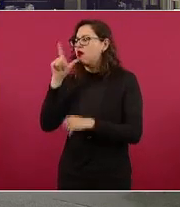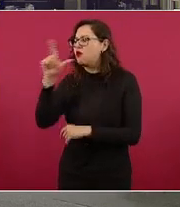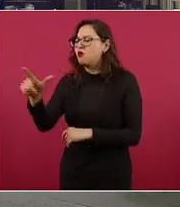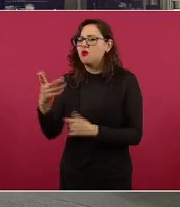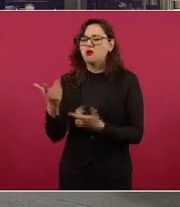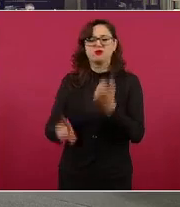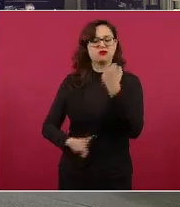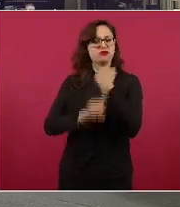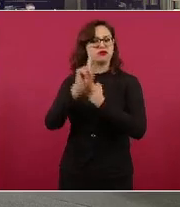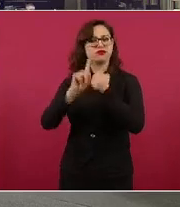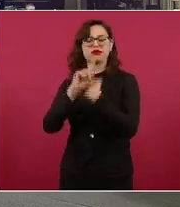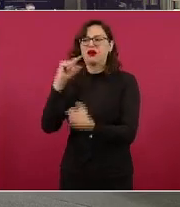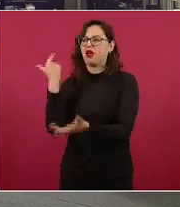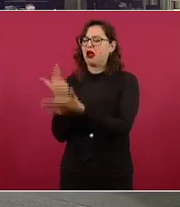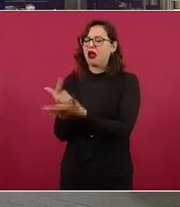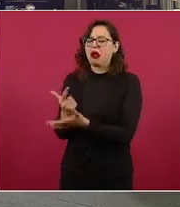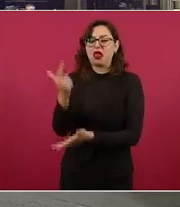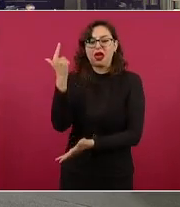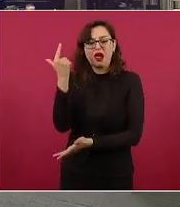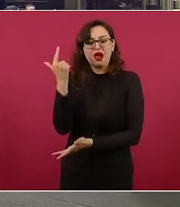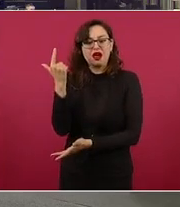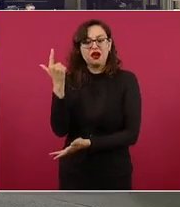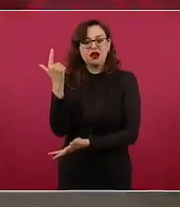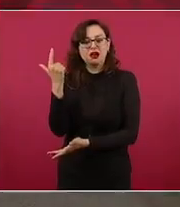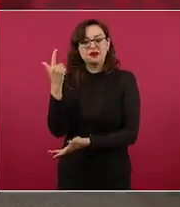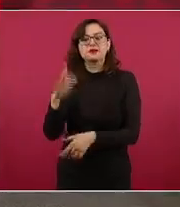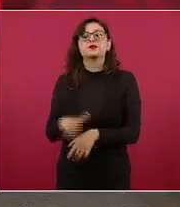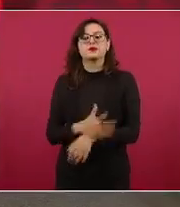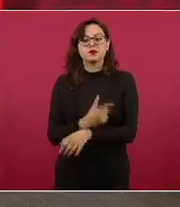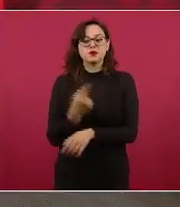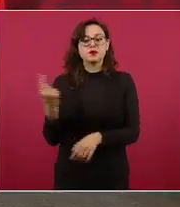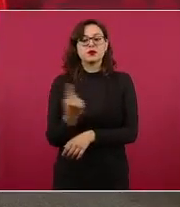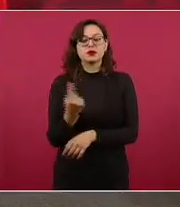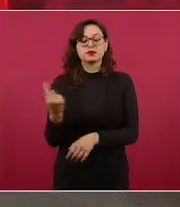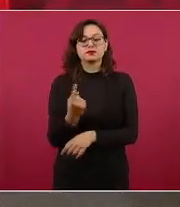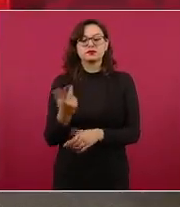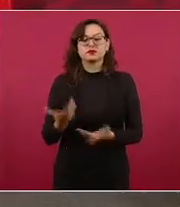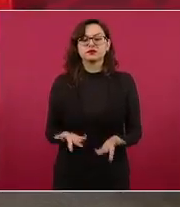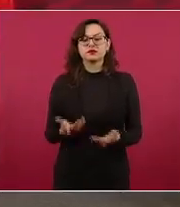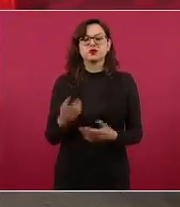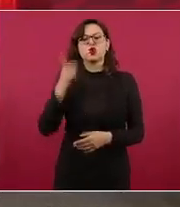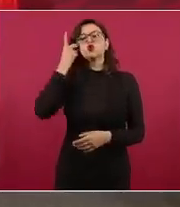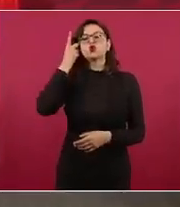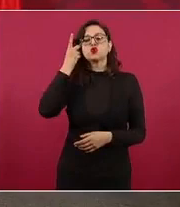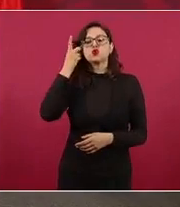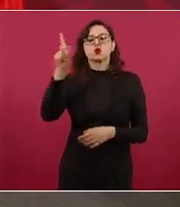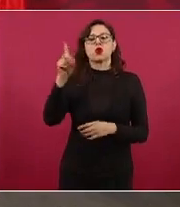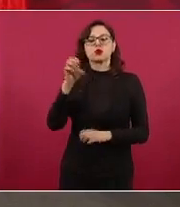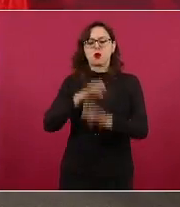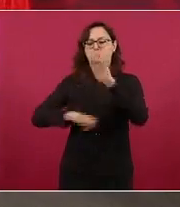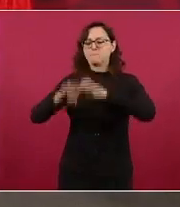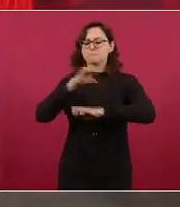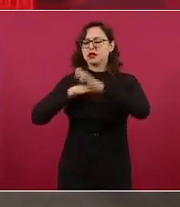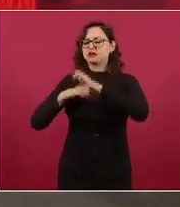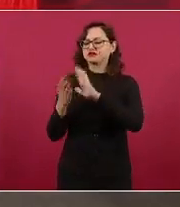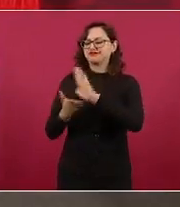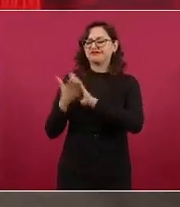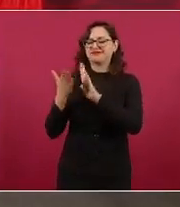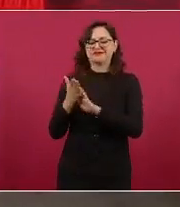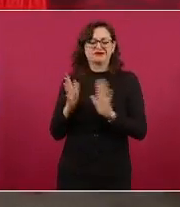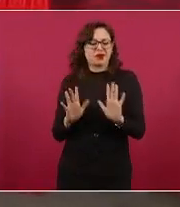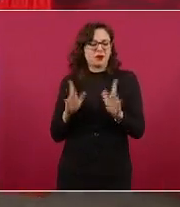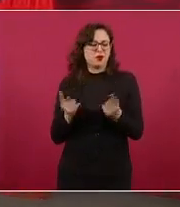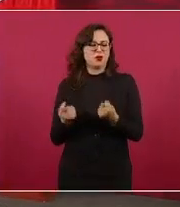porque los desarrolladores o las empresas inmobiliarias lo que